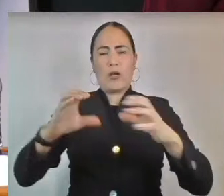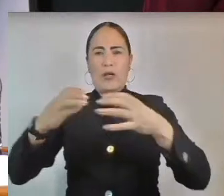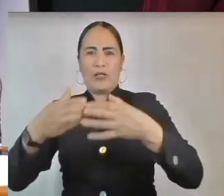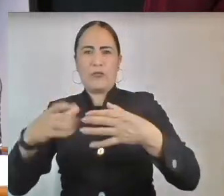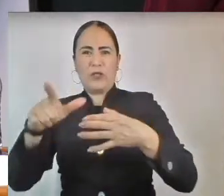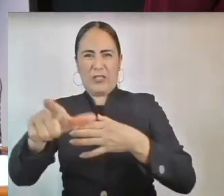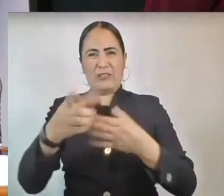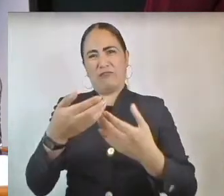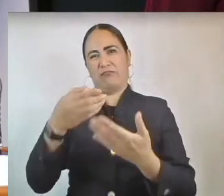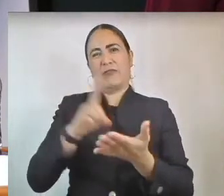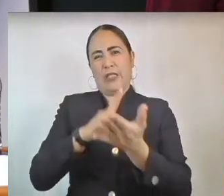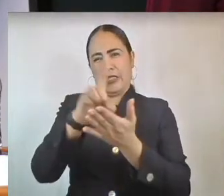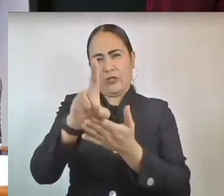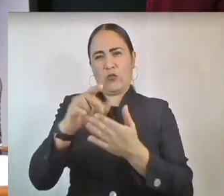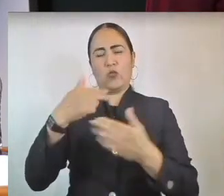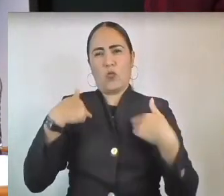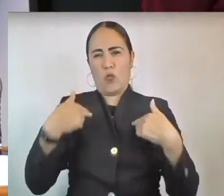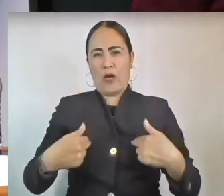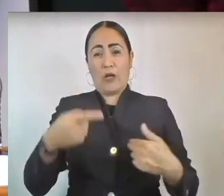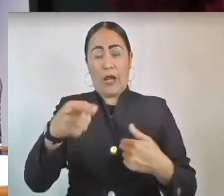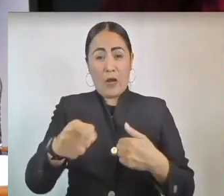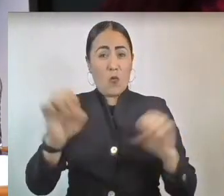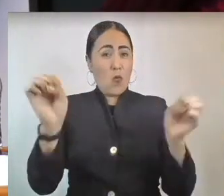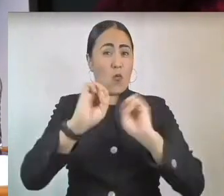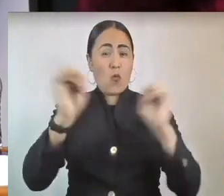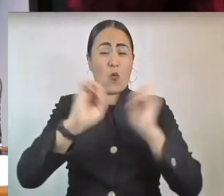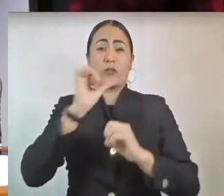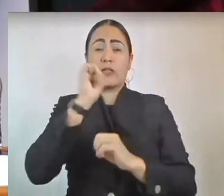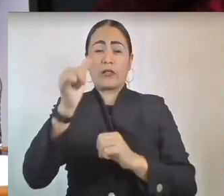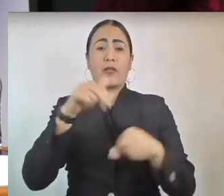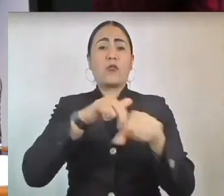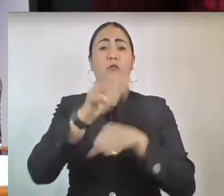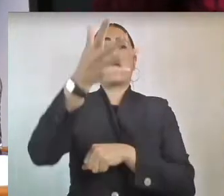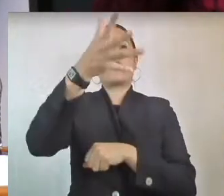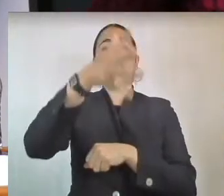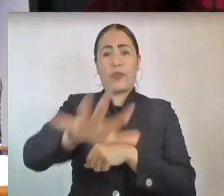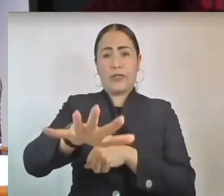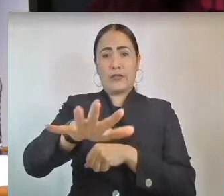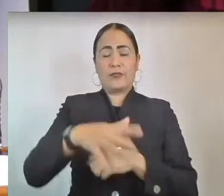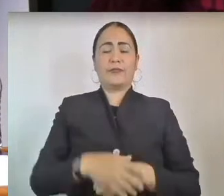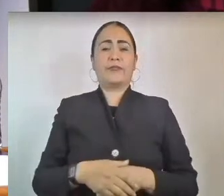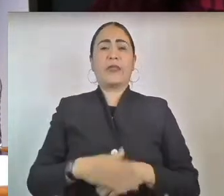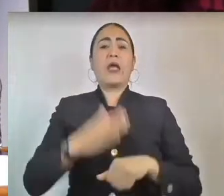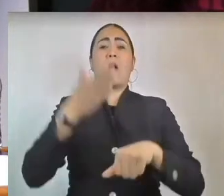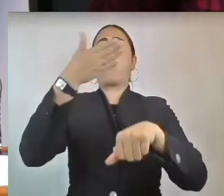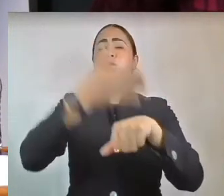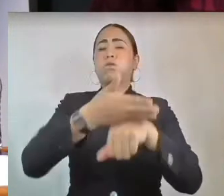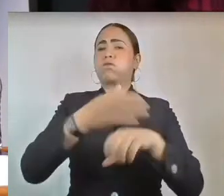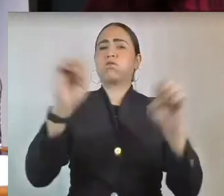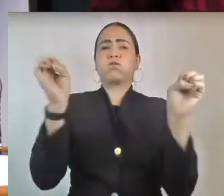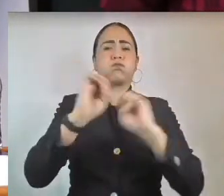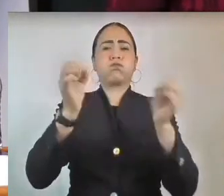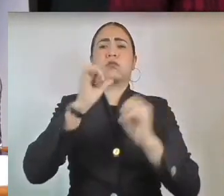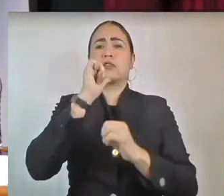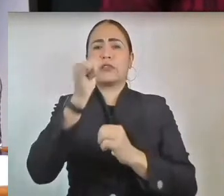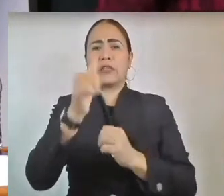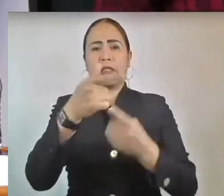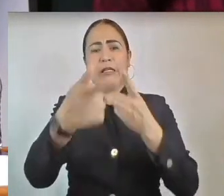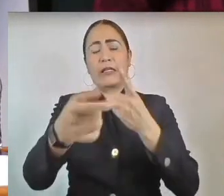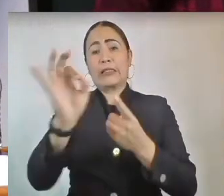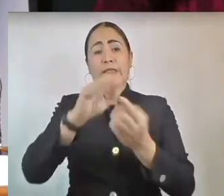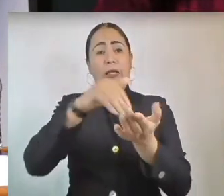humanos. diez, no haber sido objeto de sanción de inhabilitación o destitución